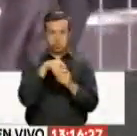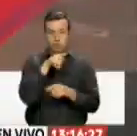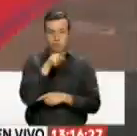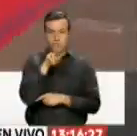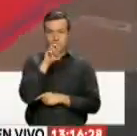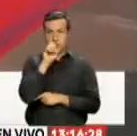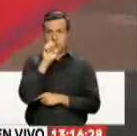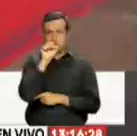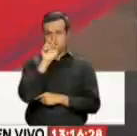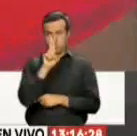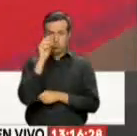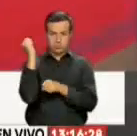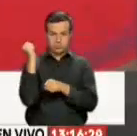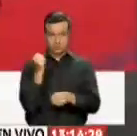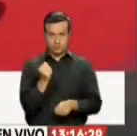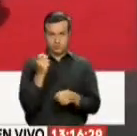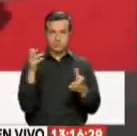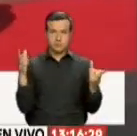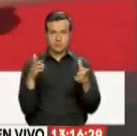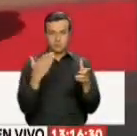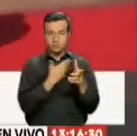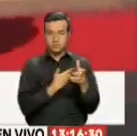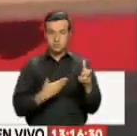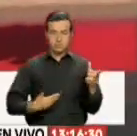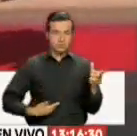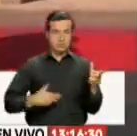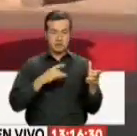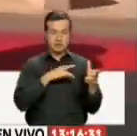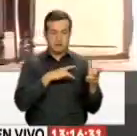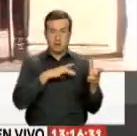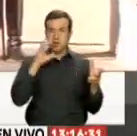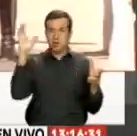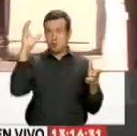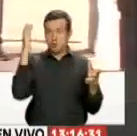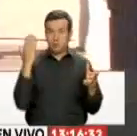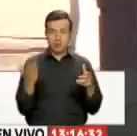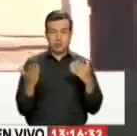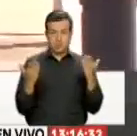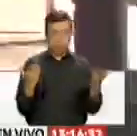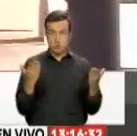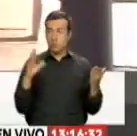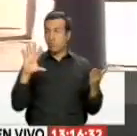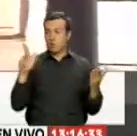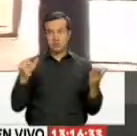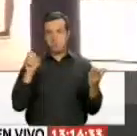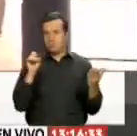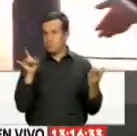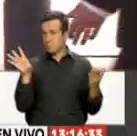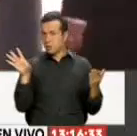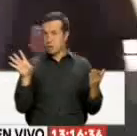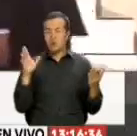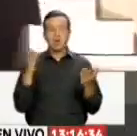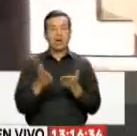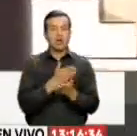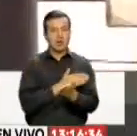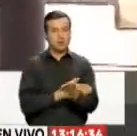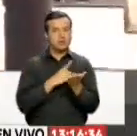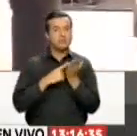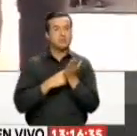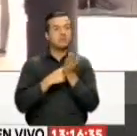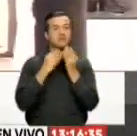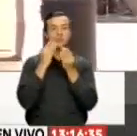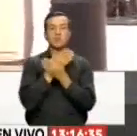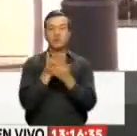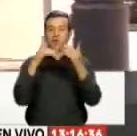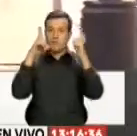ProSur La iniciativa impulsada por los presidentes Sebastián Piñera e Iván Duque Como alternativa a UNASUR Antes de la reunión de mandatarios Se